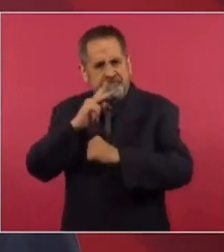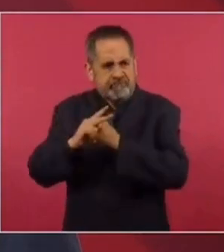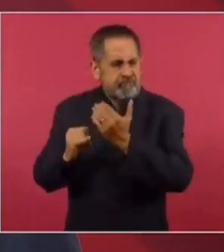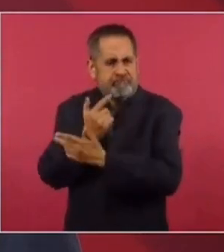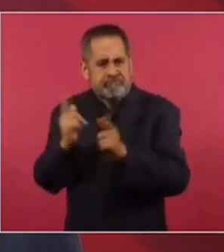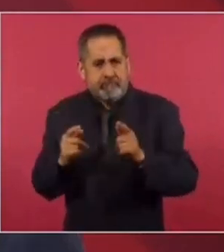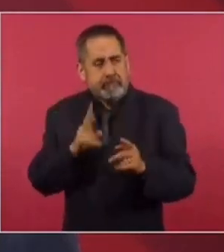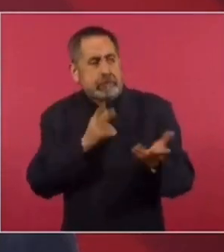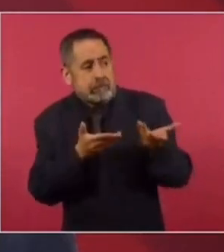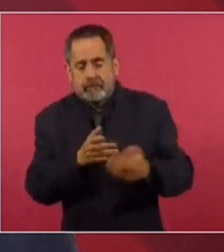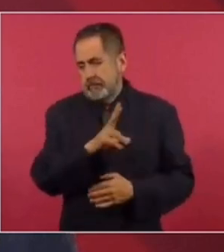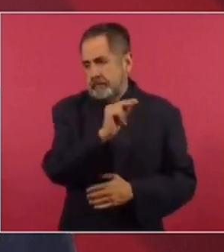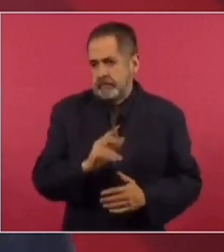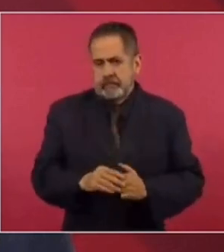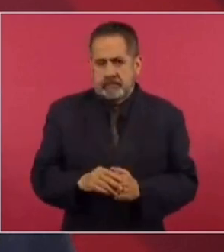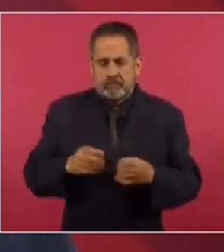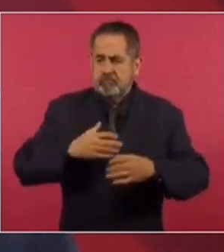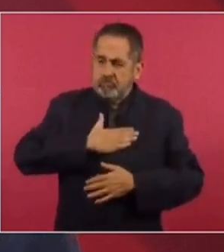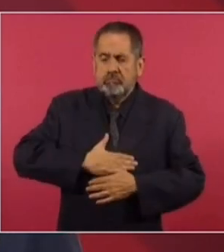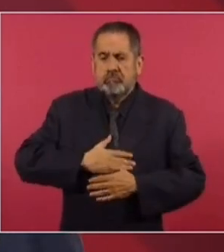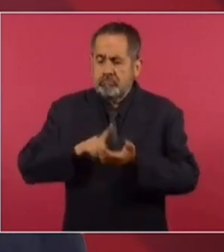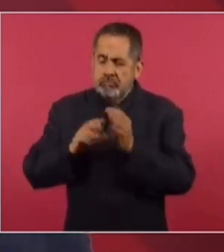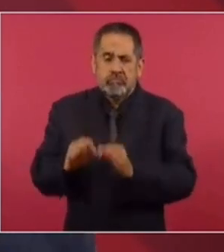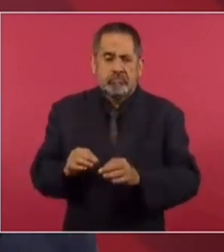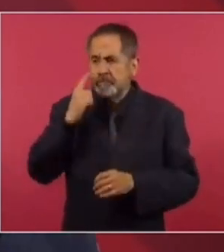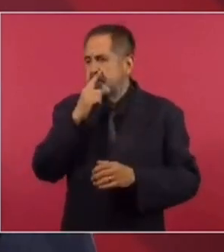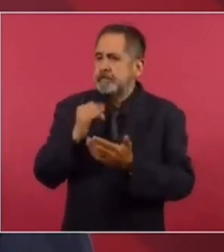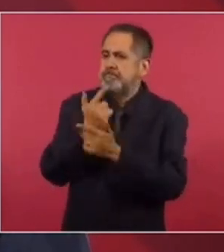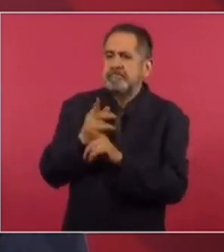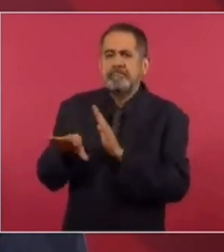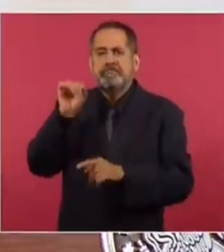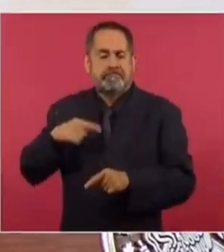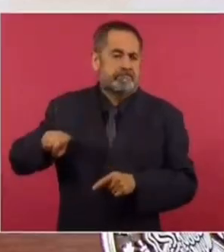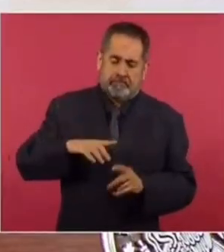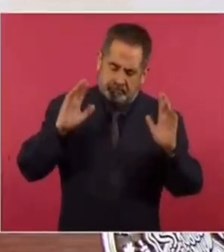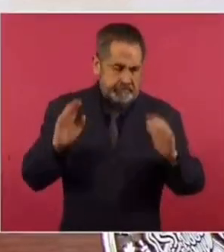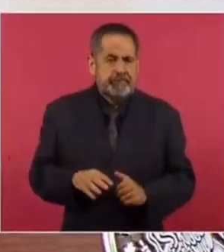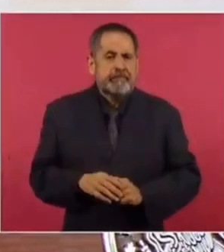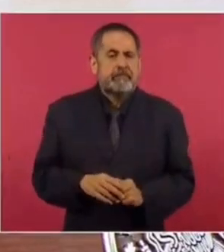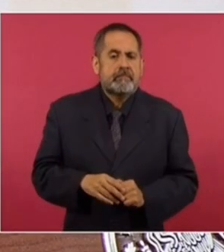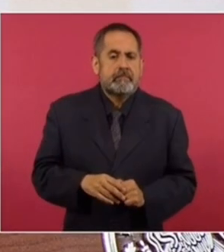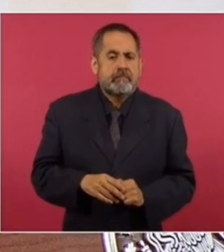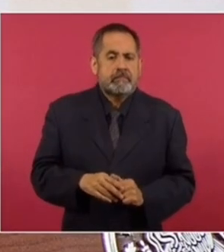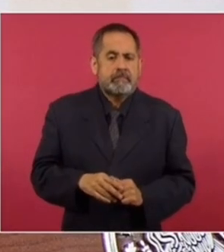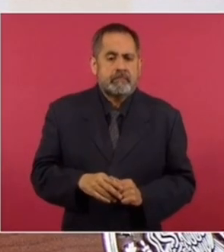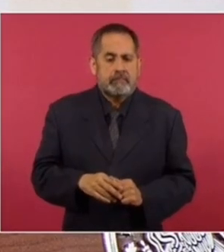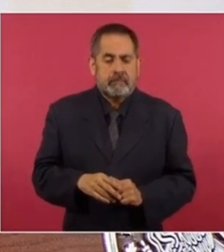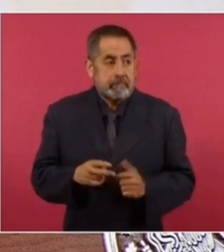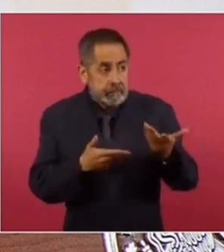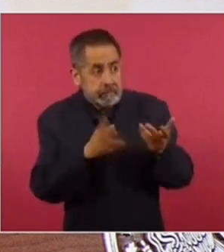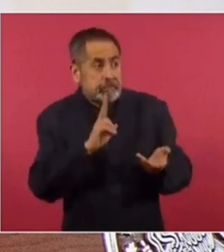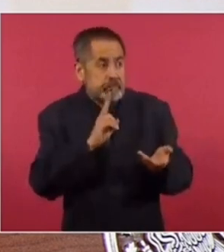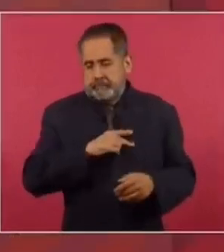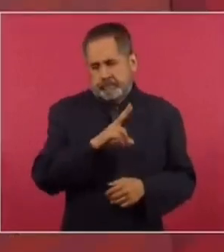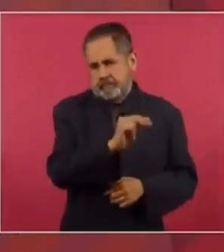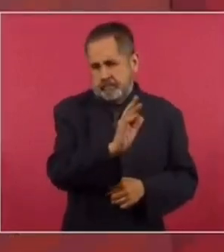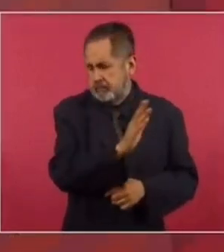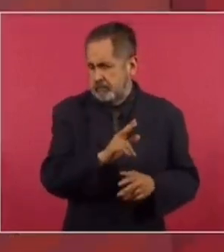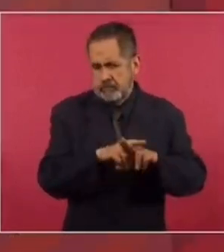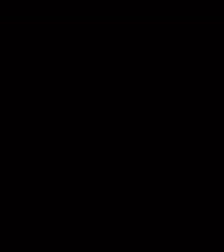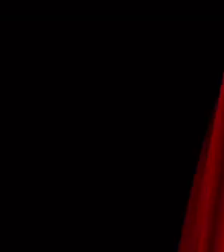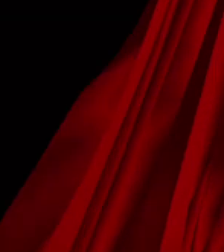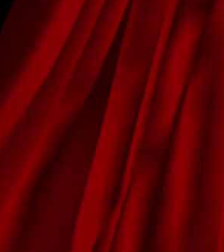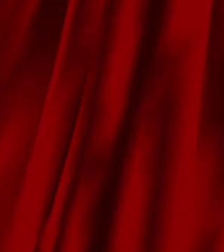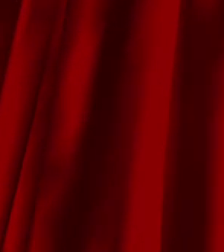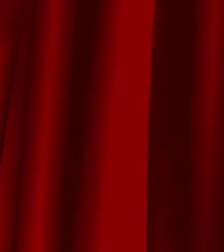la justicia, la democracia, eso no, de ninguna